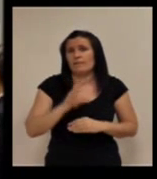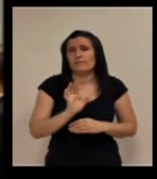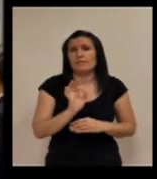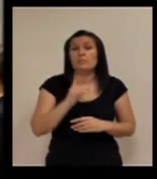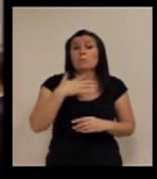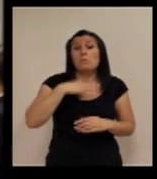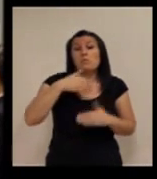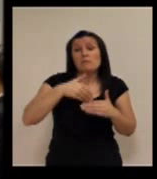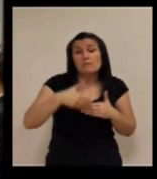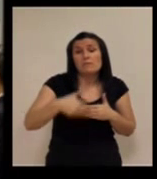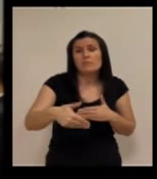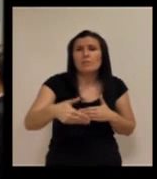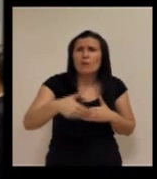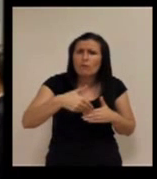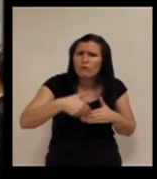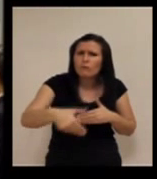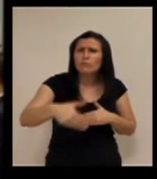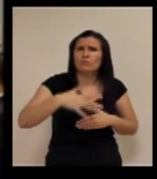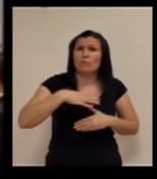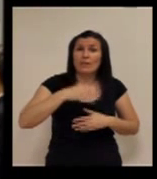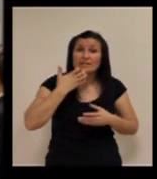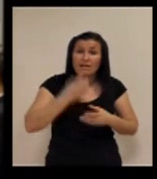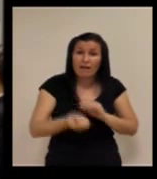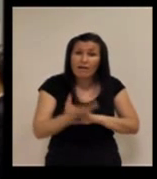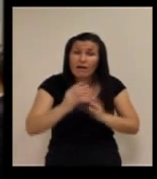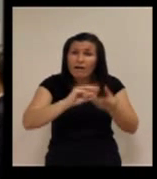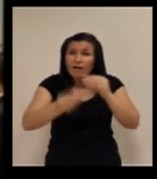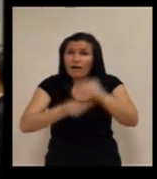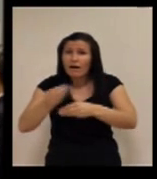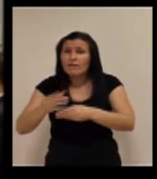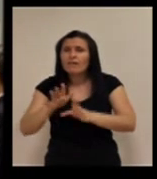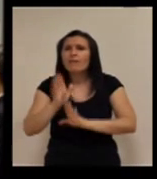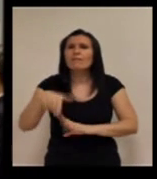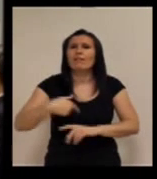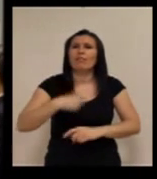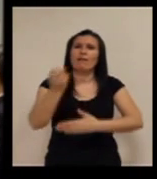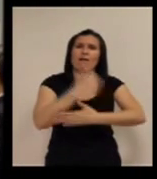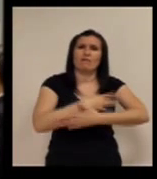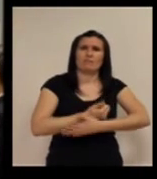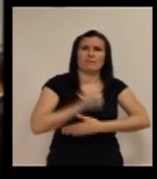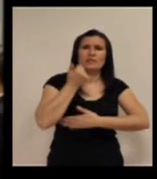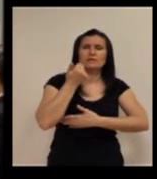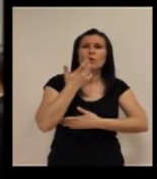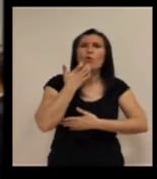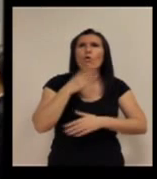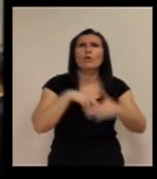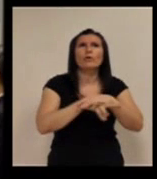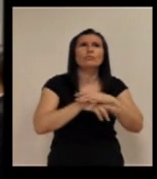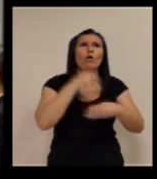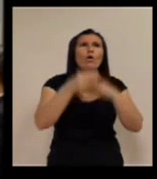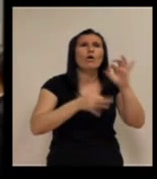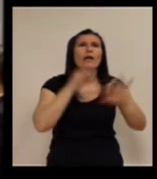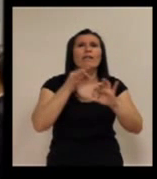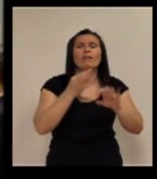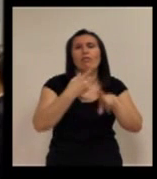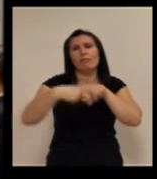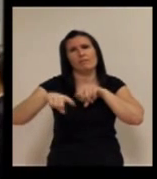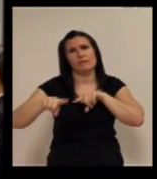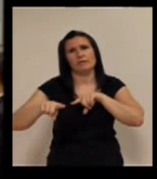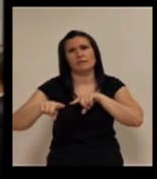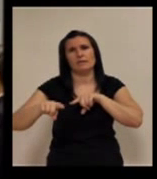larga permitiría, no digo ahorrar, pero utilizar los recursos, organizarlos de otra manera